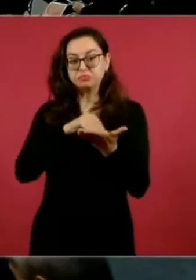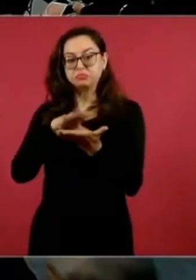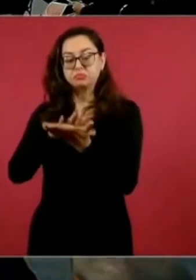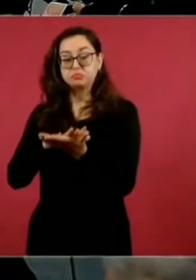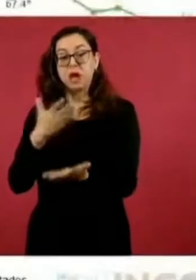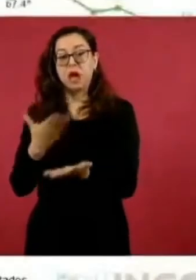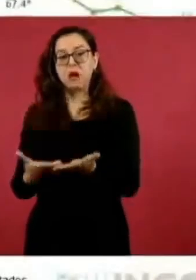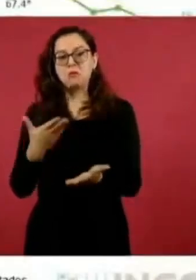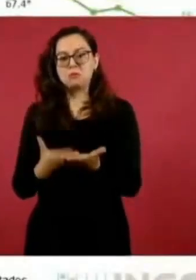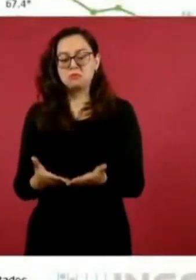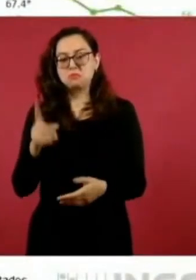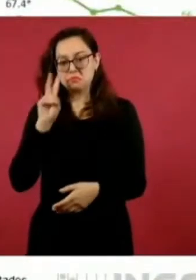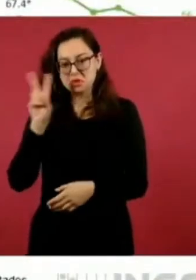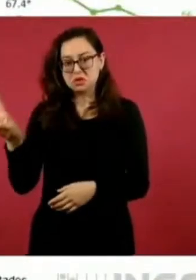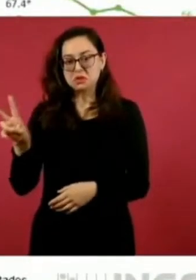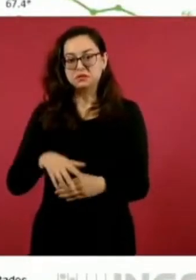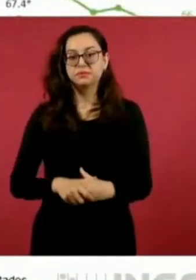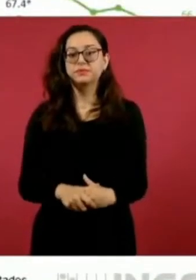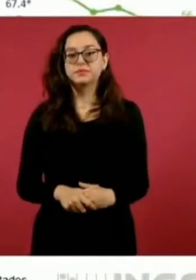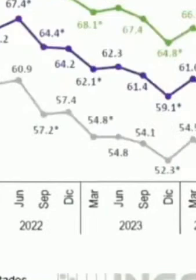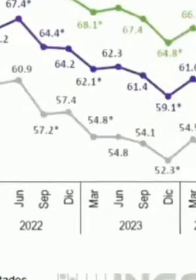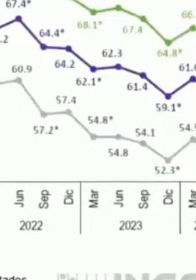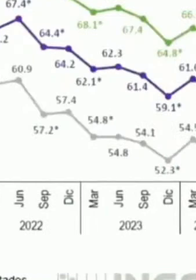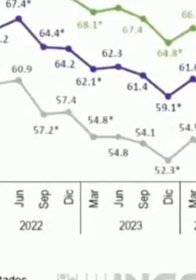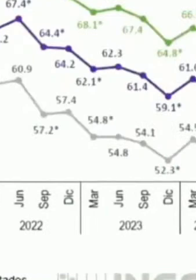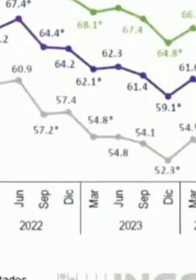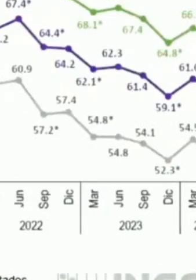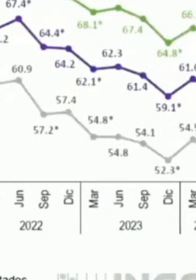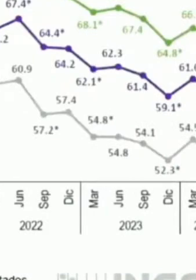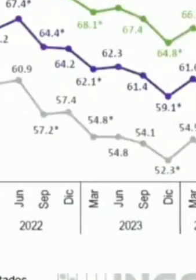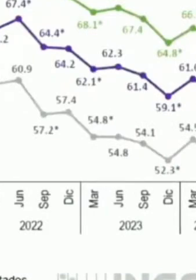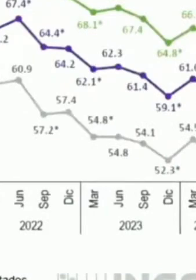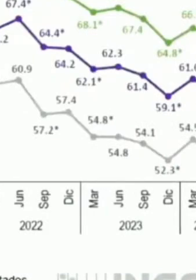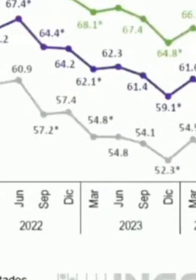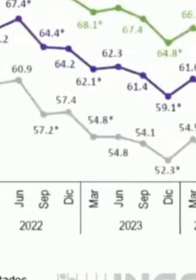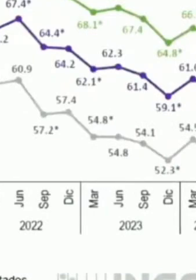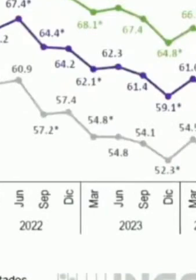es el Inegi.